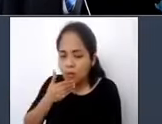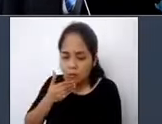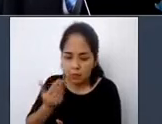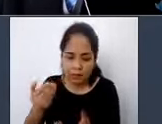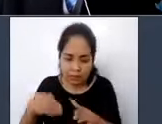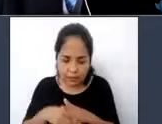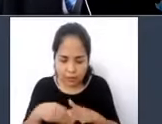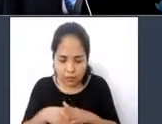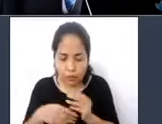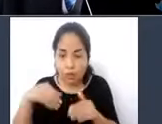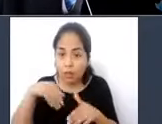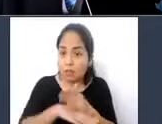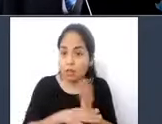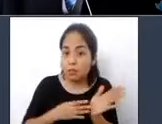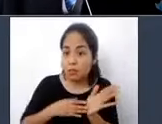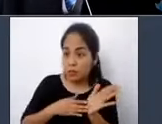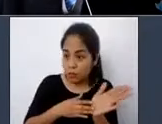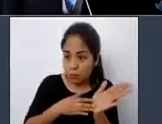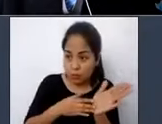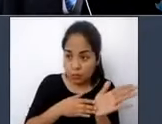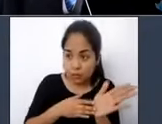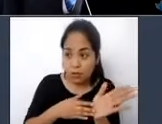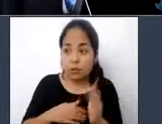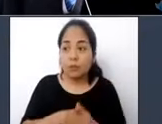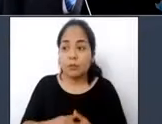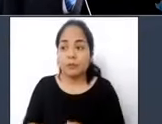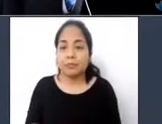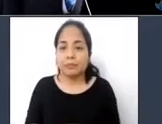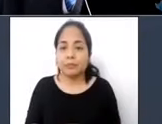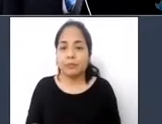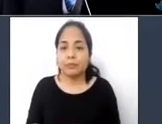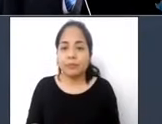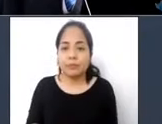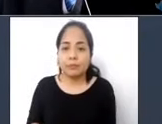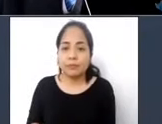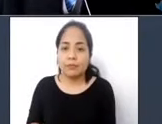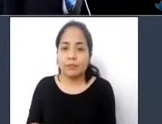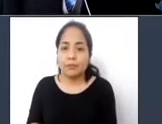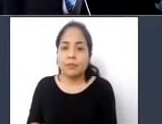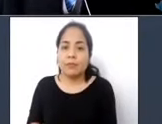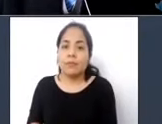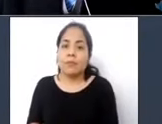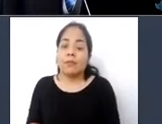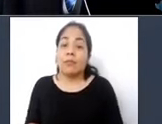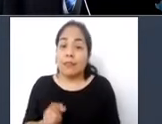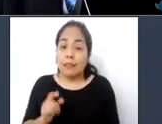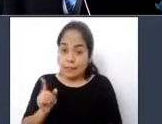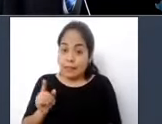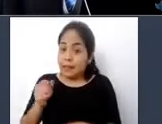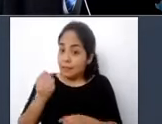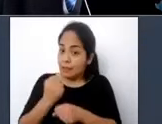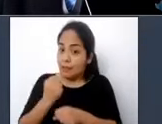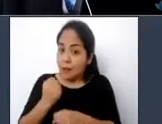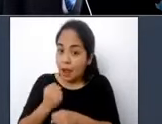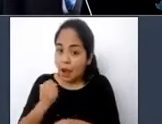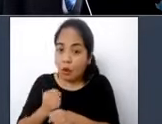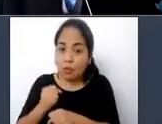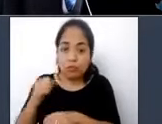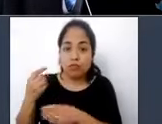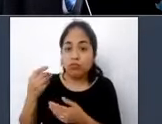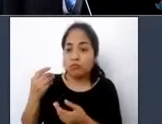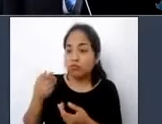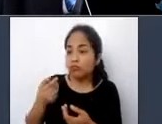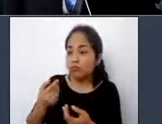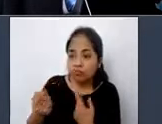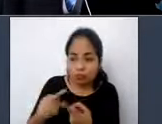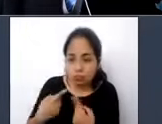Metropolitano. Y en este trabajo, en esta consultoría que fue dada a